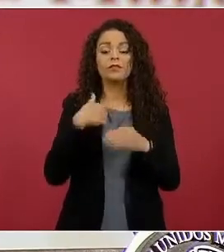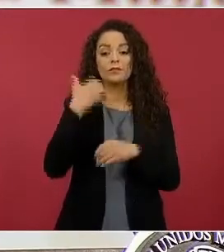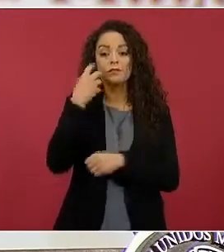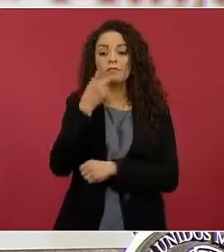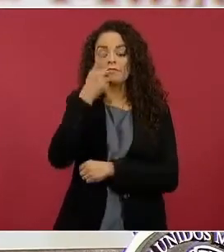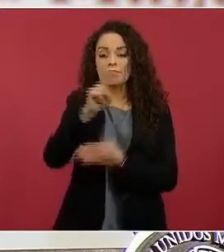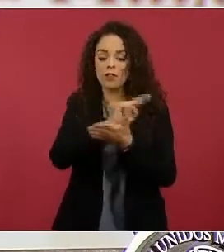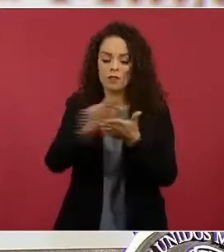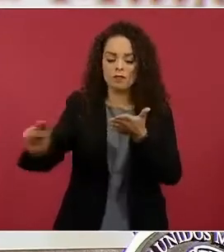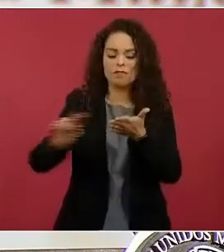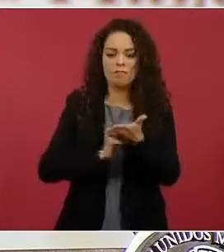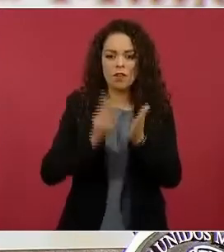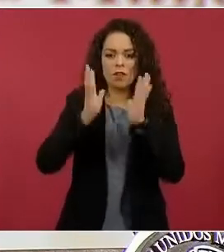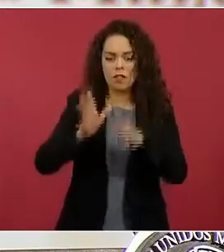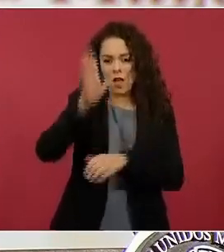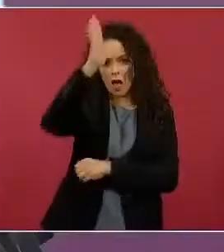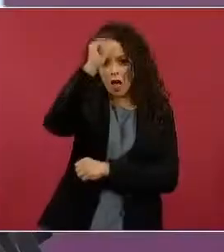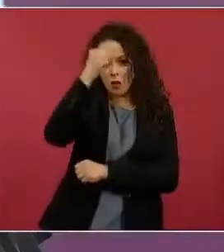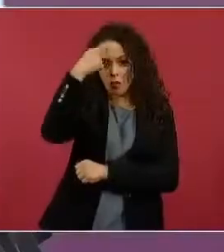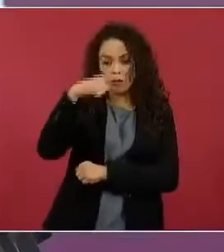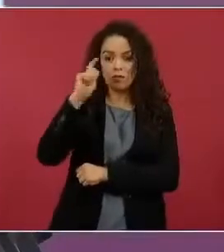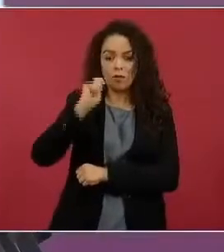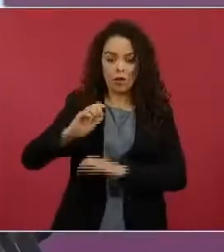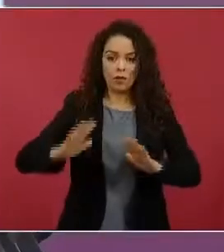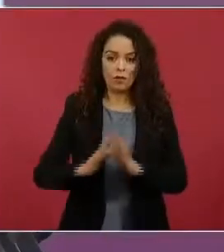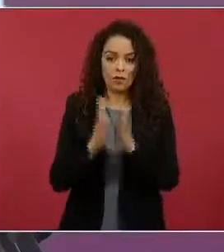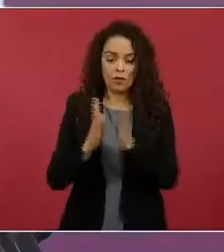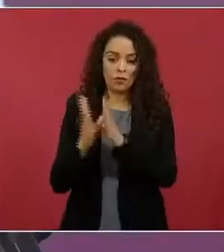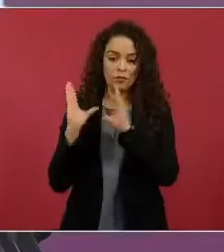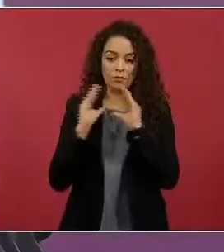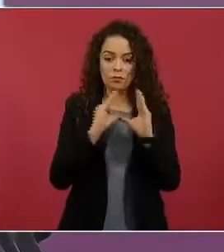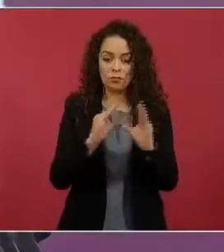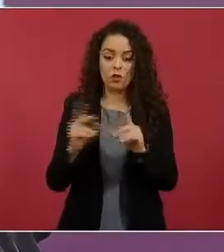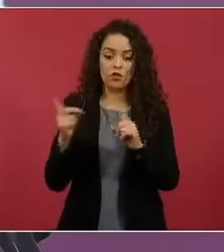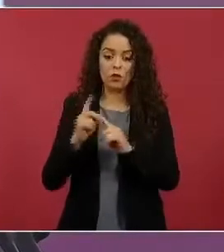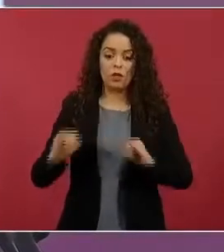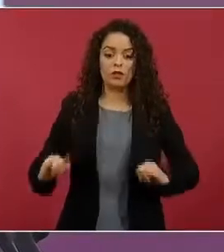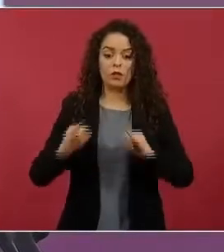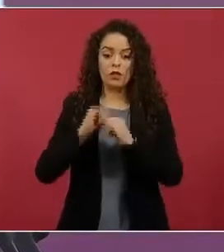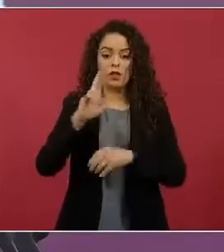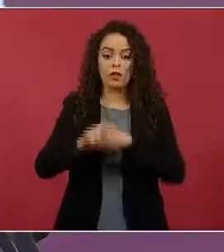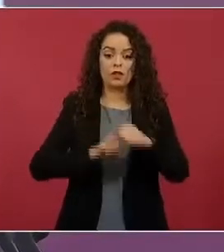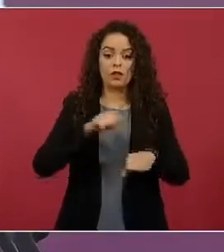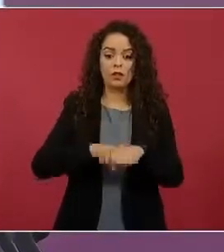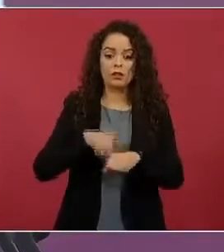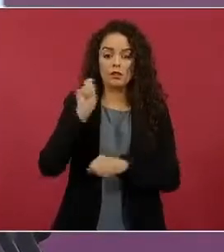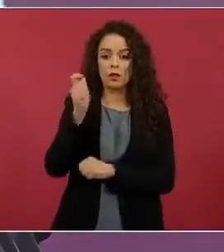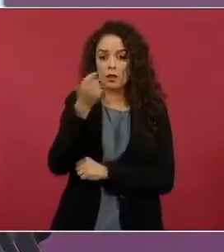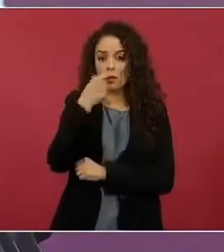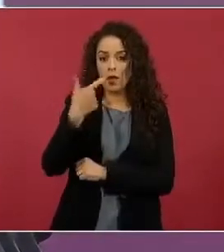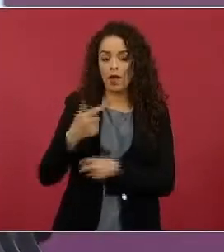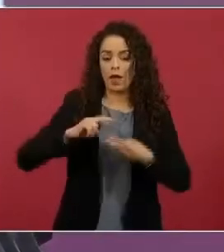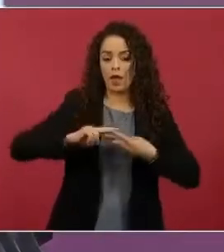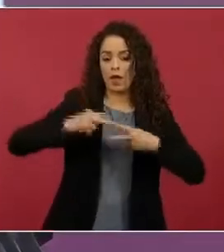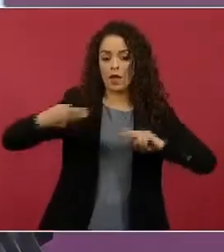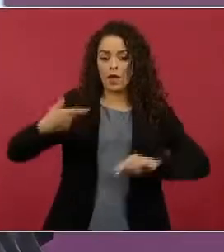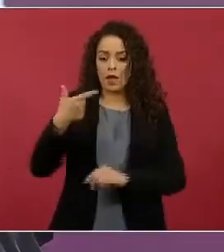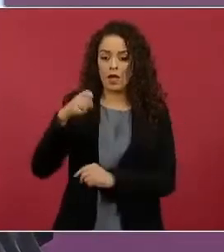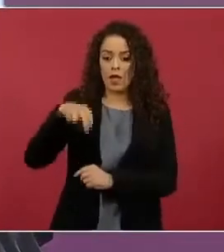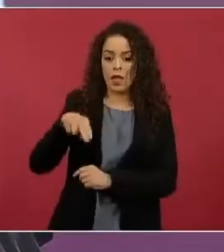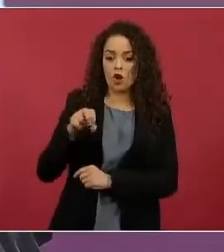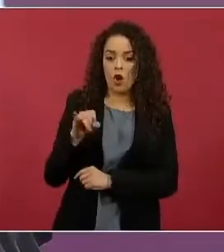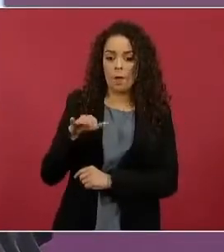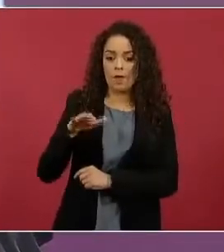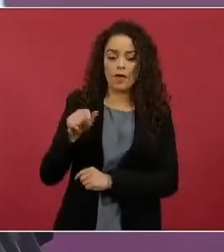de un convenio de colaboración y entrenamiento del Instituto Nacional de Medicina Genómica, la institución científica